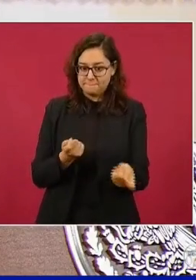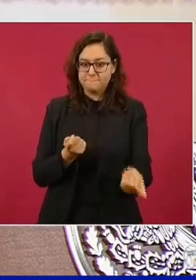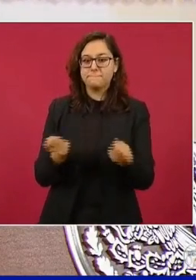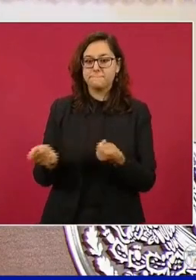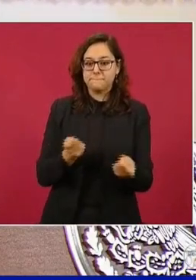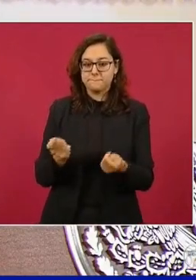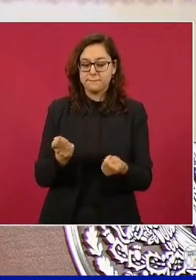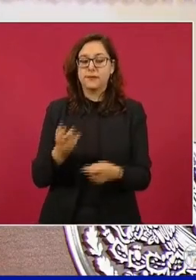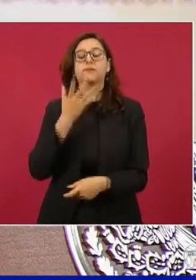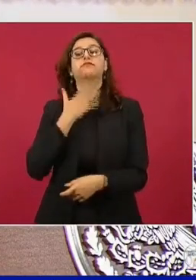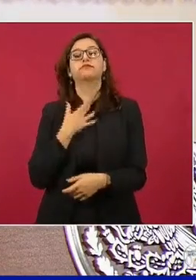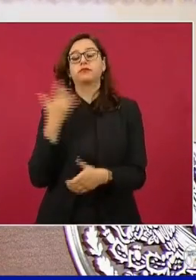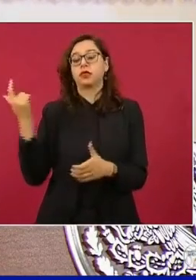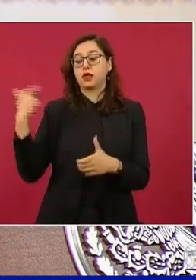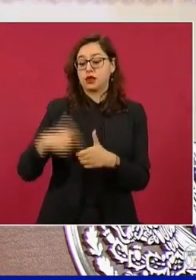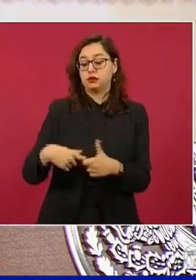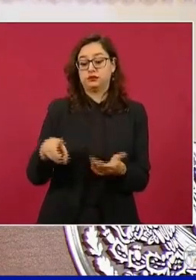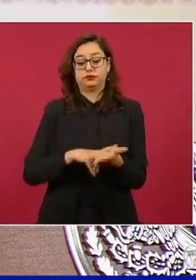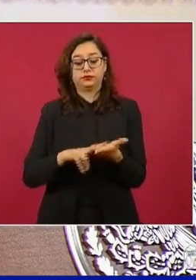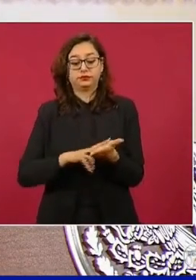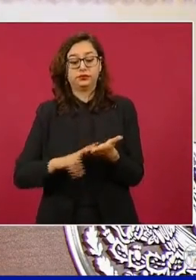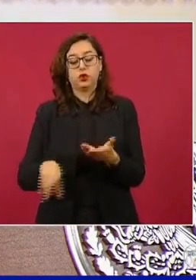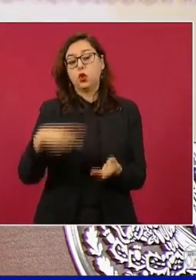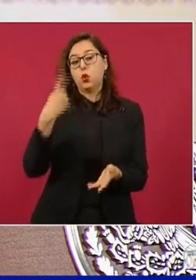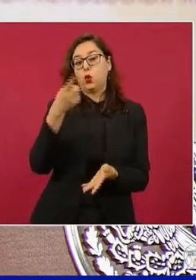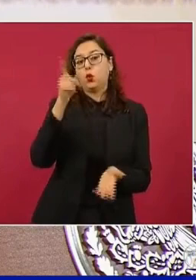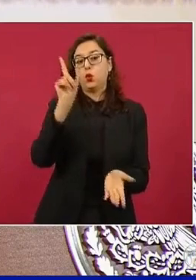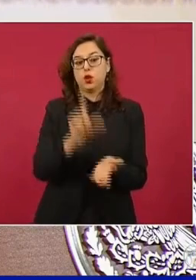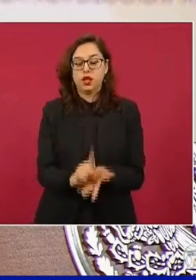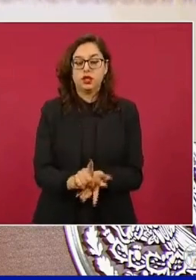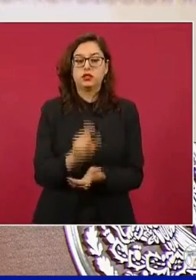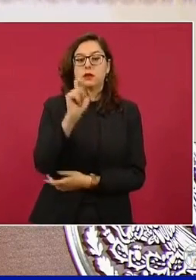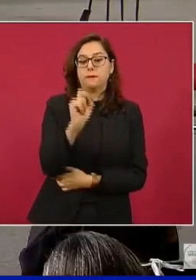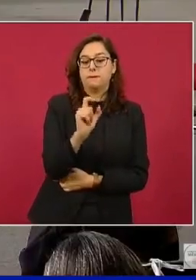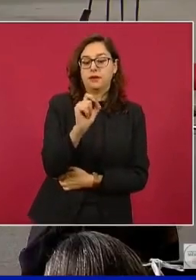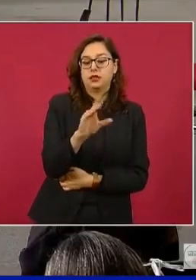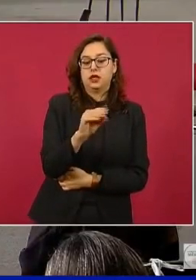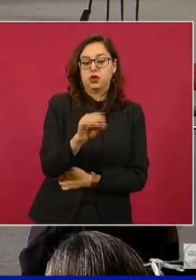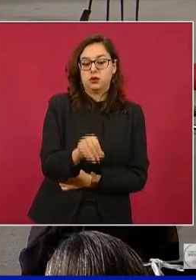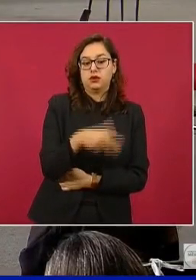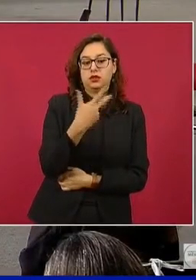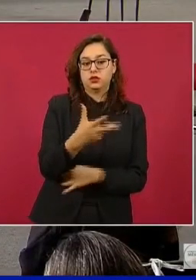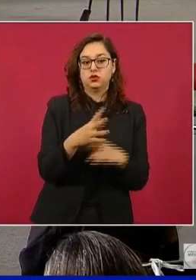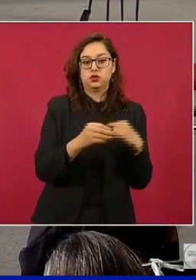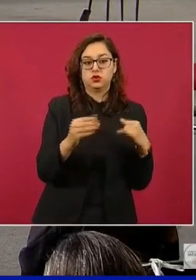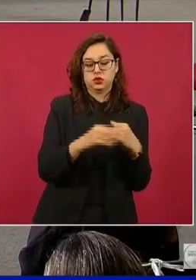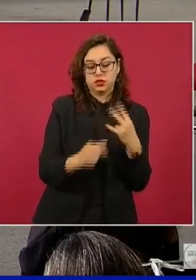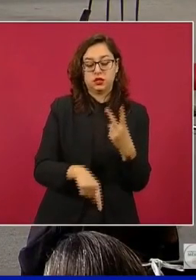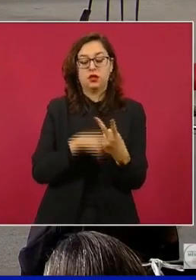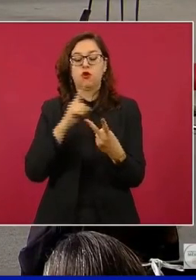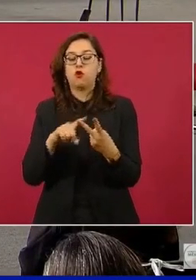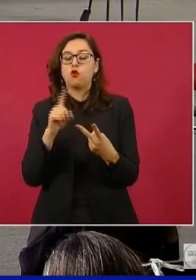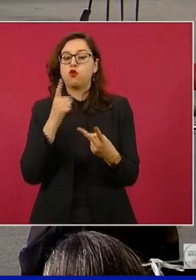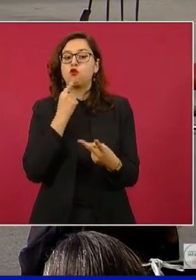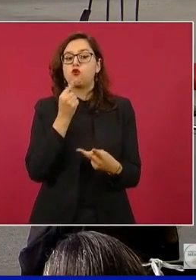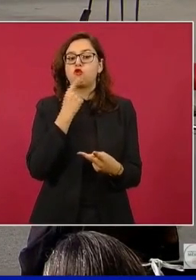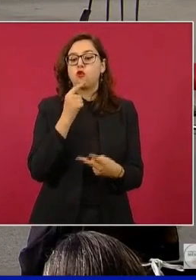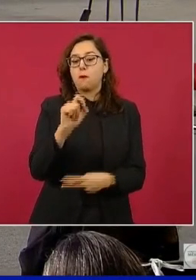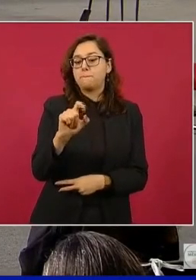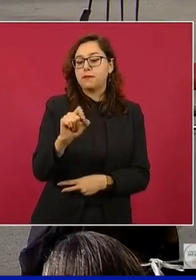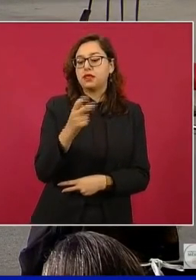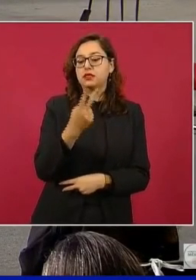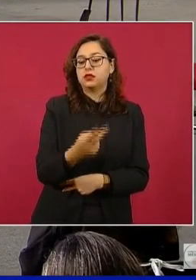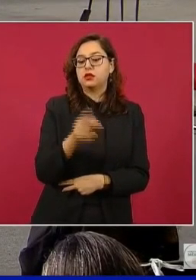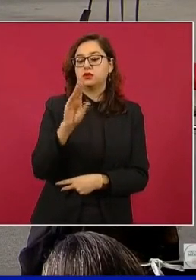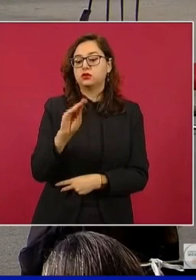promedio la semana pasada en el país 20 pesos con 98 centavos, el promedio de la Premium 22